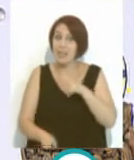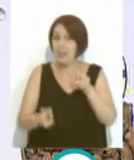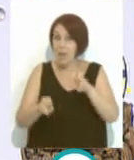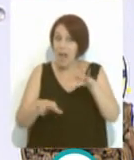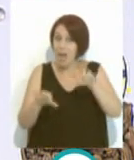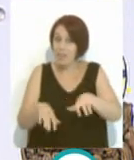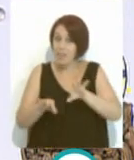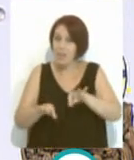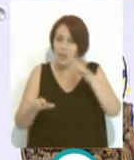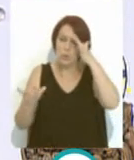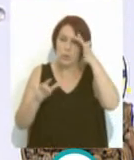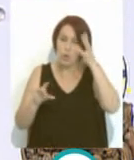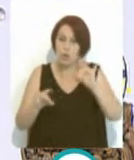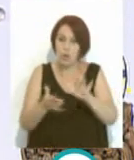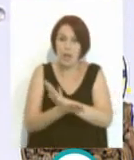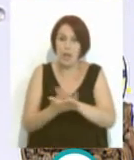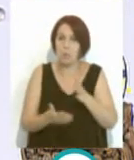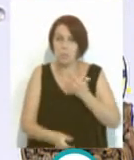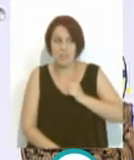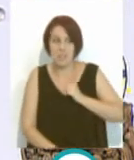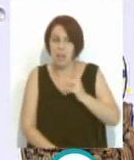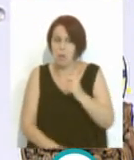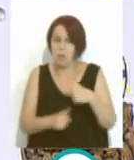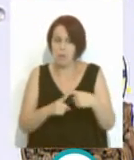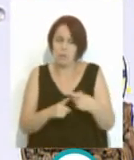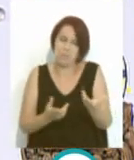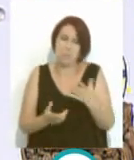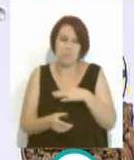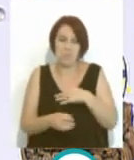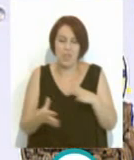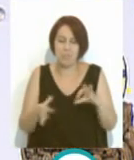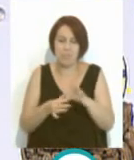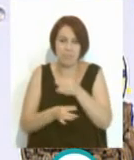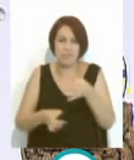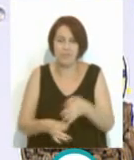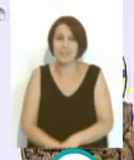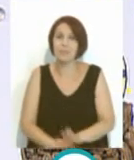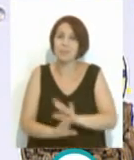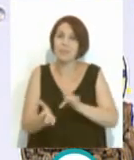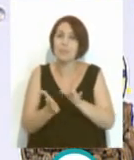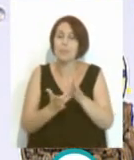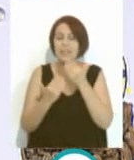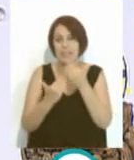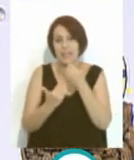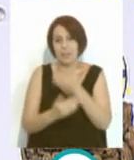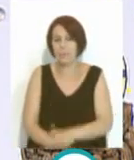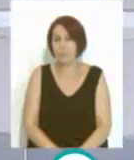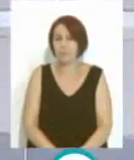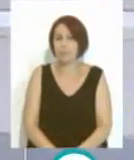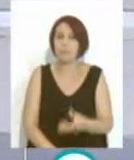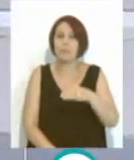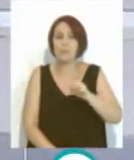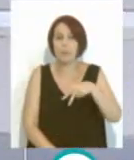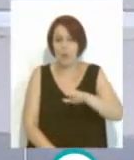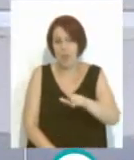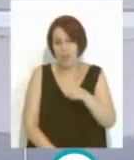¿no? Es de la ilusión ni tocando. Lo malo que lo aproveché, digo, mira, yo creo que las dos cositas pueden ir bien. Pues nada, Jesús, muchísimas gracias. A ustedes. Manuel.